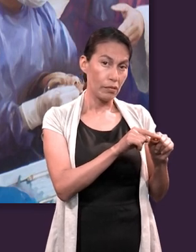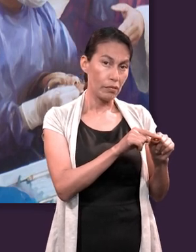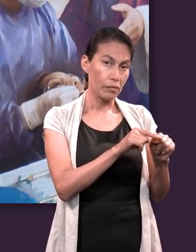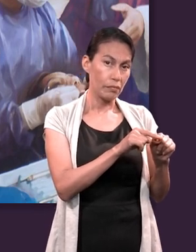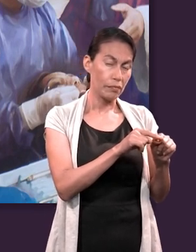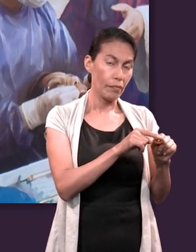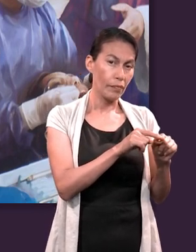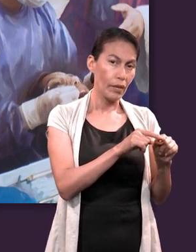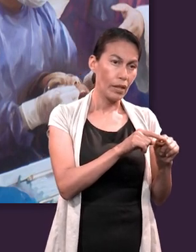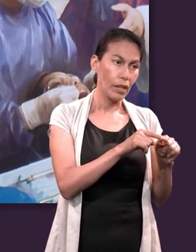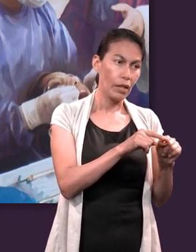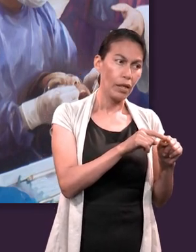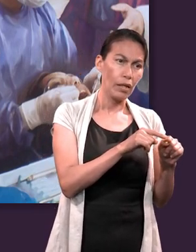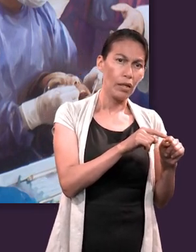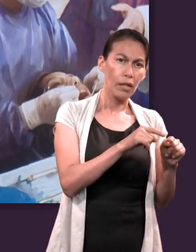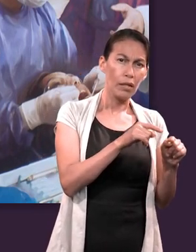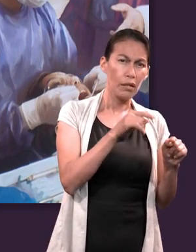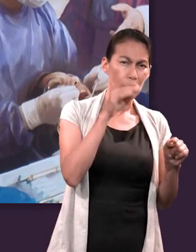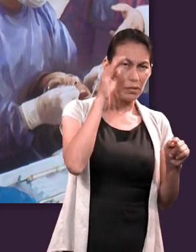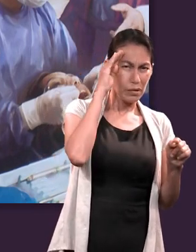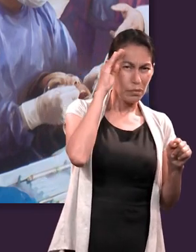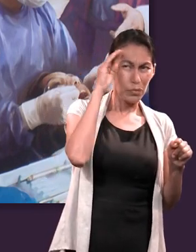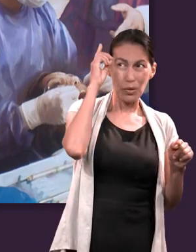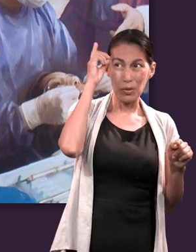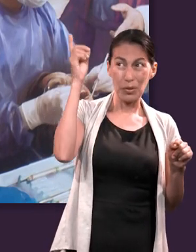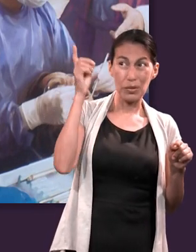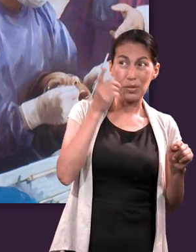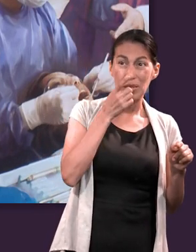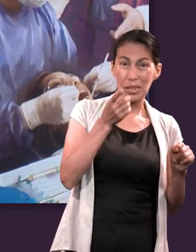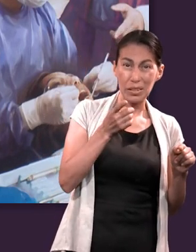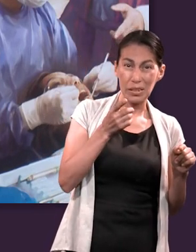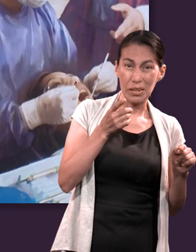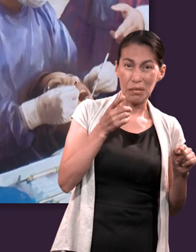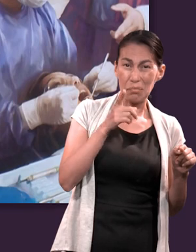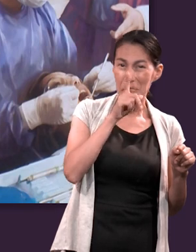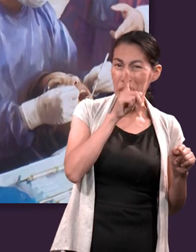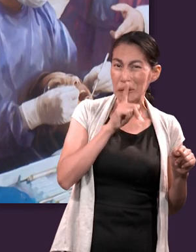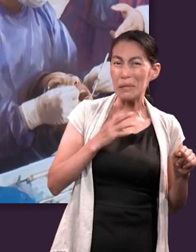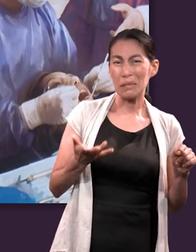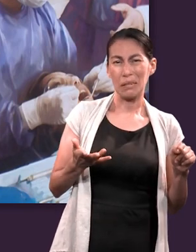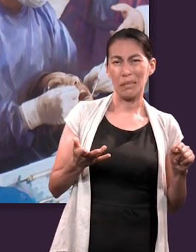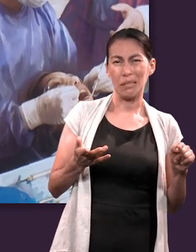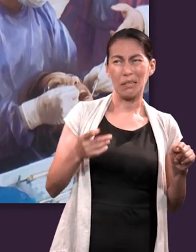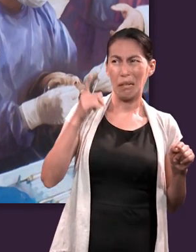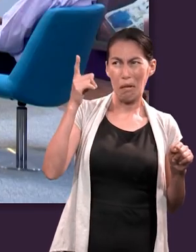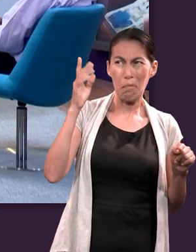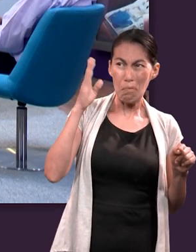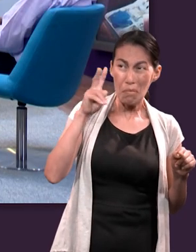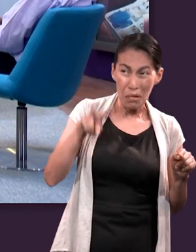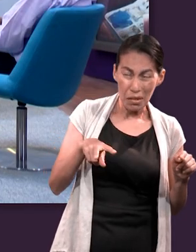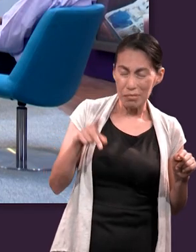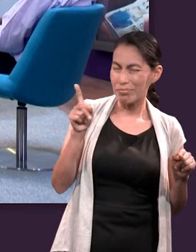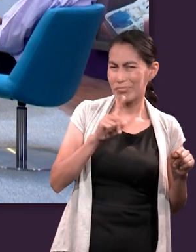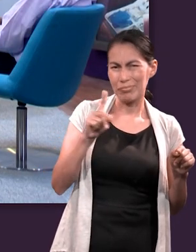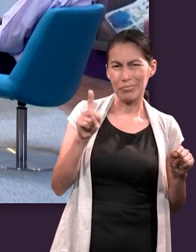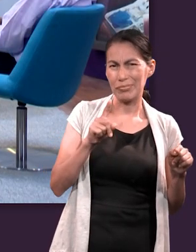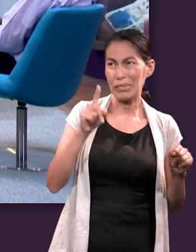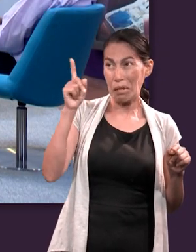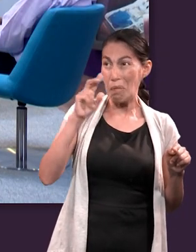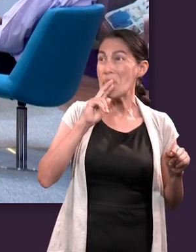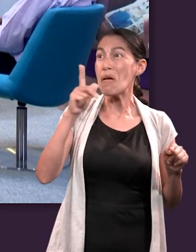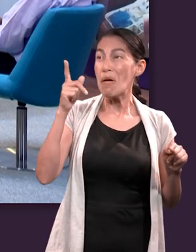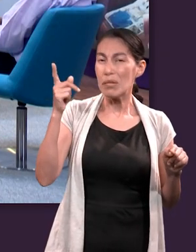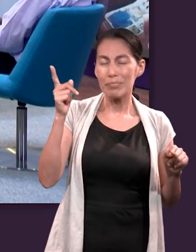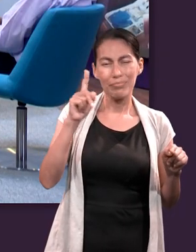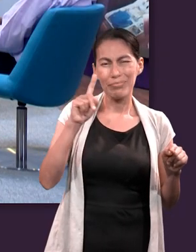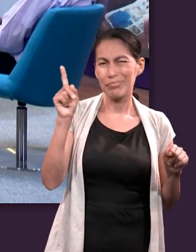de que lo que Dios dice no es cierto, o no es lo correcto, o no es lo mejor. Y en nuestro día